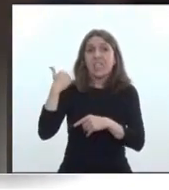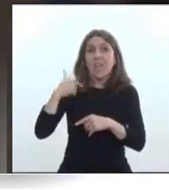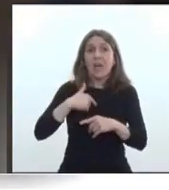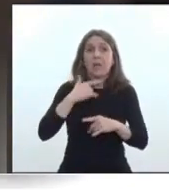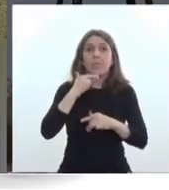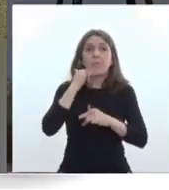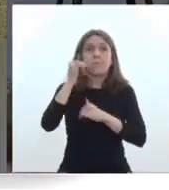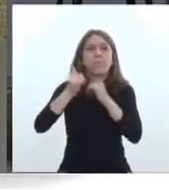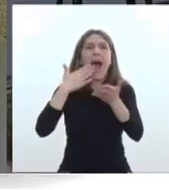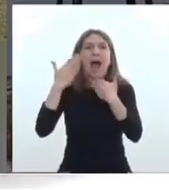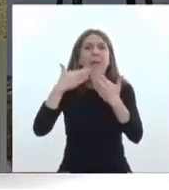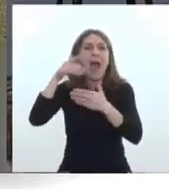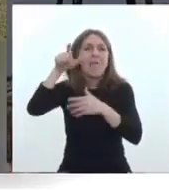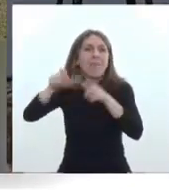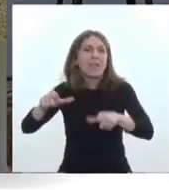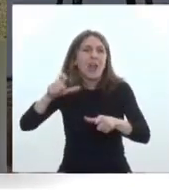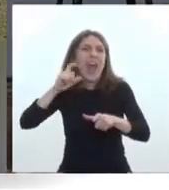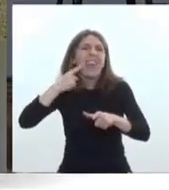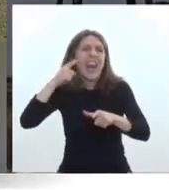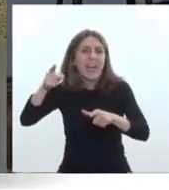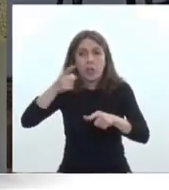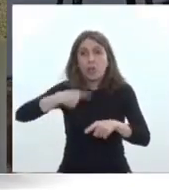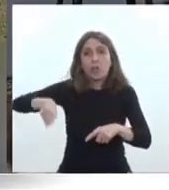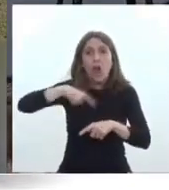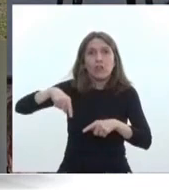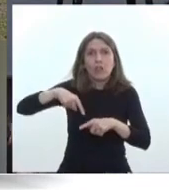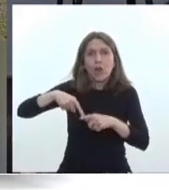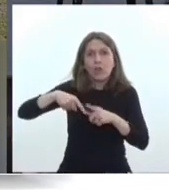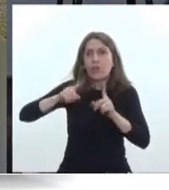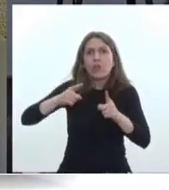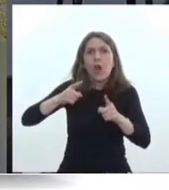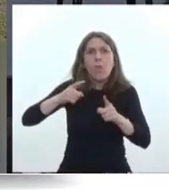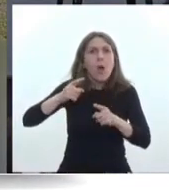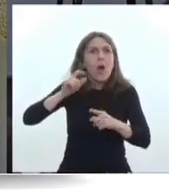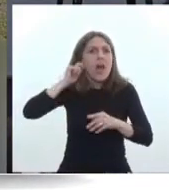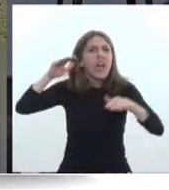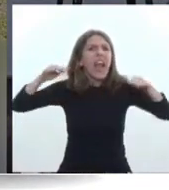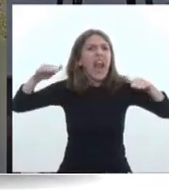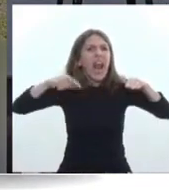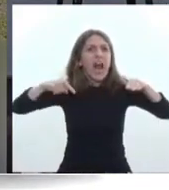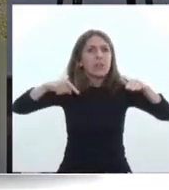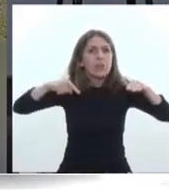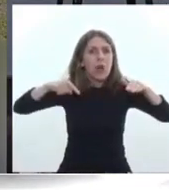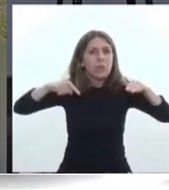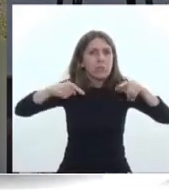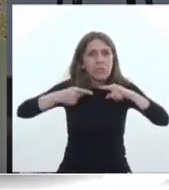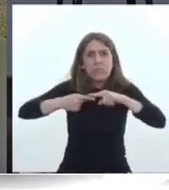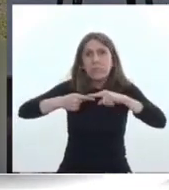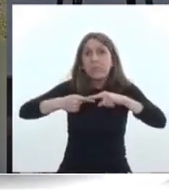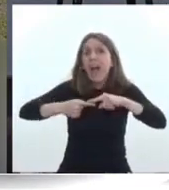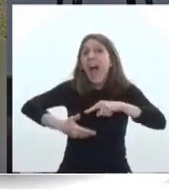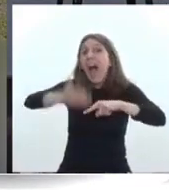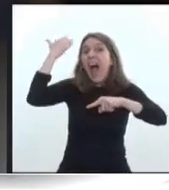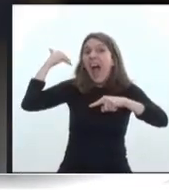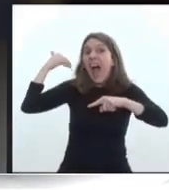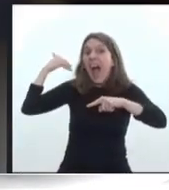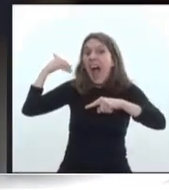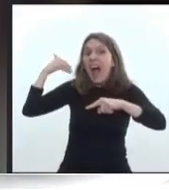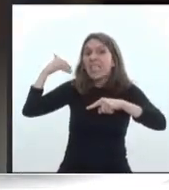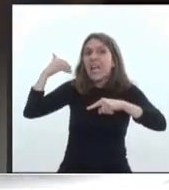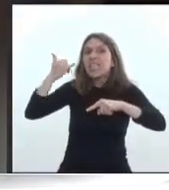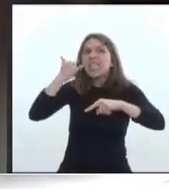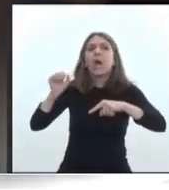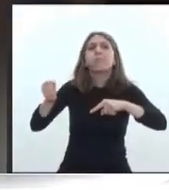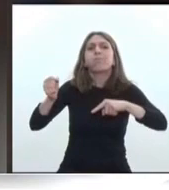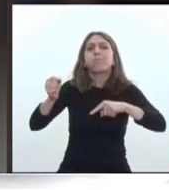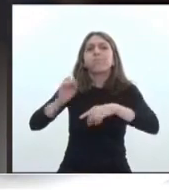Entre Ríos. Somos una generación que ha vivido algo que ninguna otra generación ha vivido. Se llama pandemia.